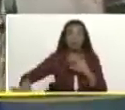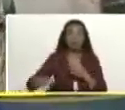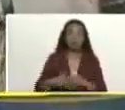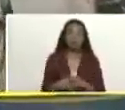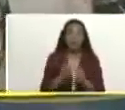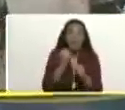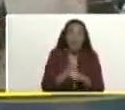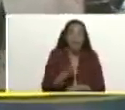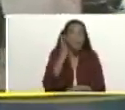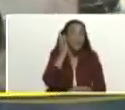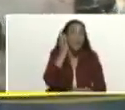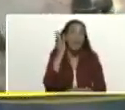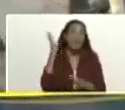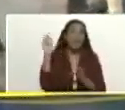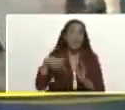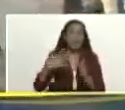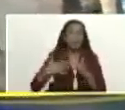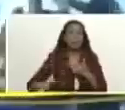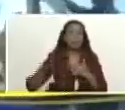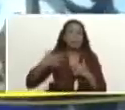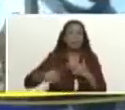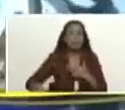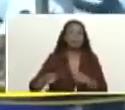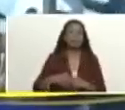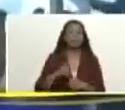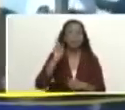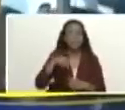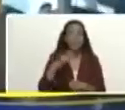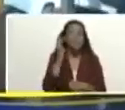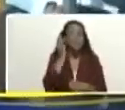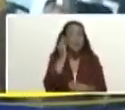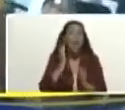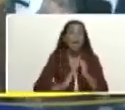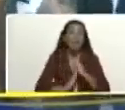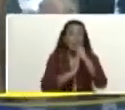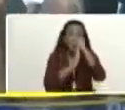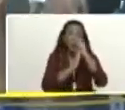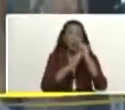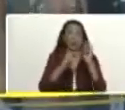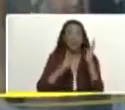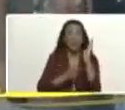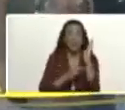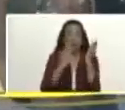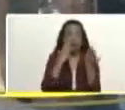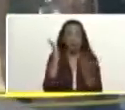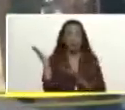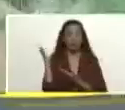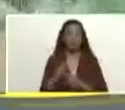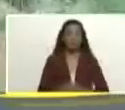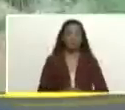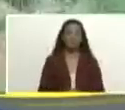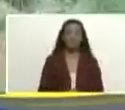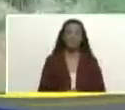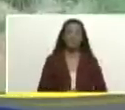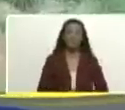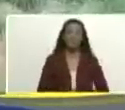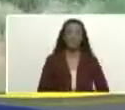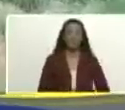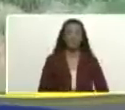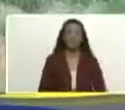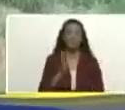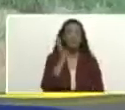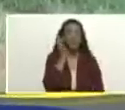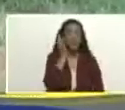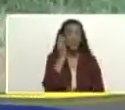encadene Carmen es también dirigente popular de Sequel Zamora vamos a darle la palabra pero no te voy a dar el micrófono la